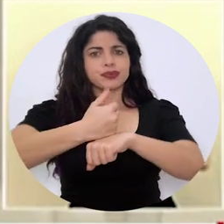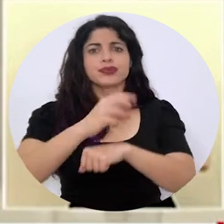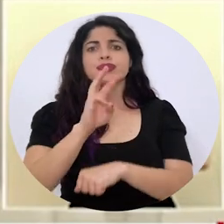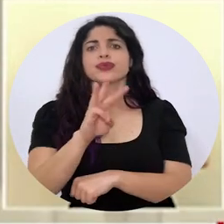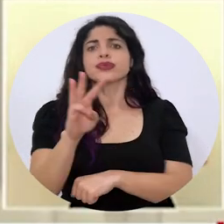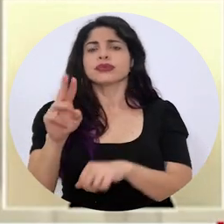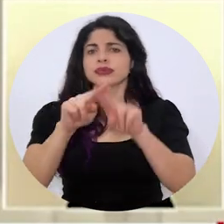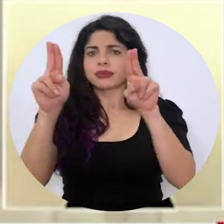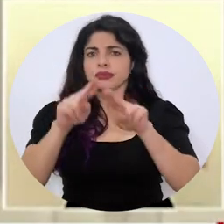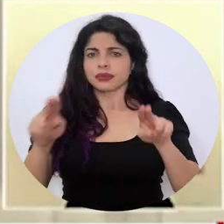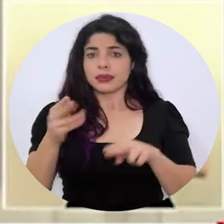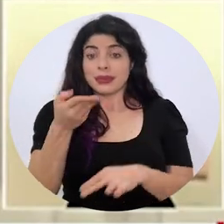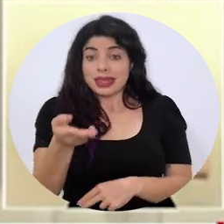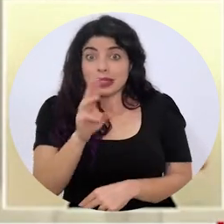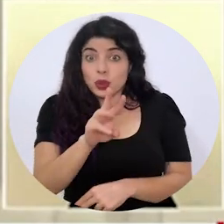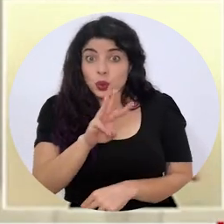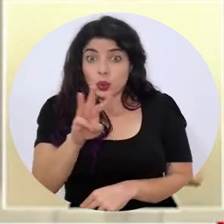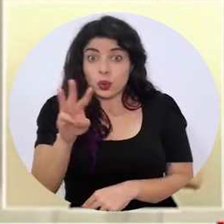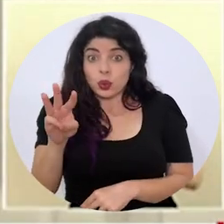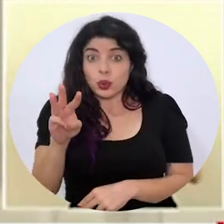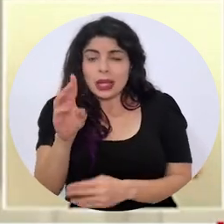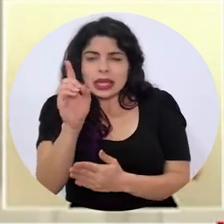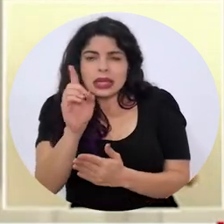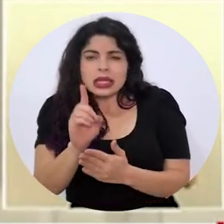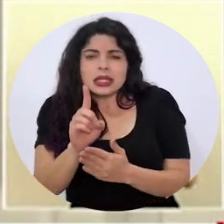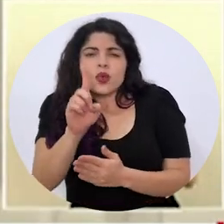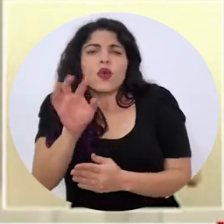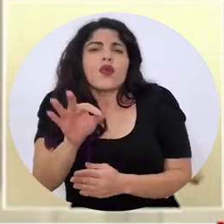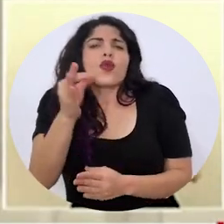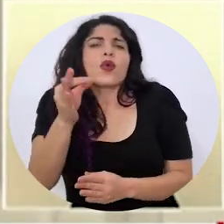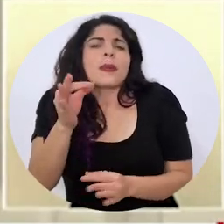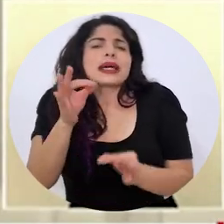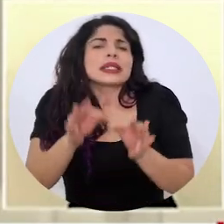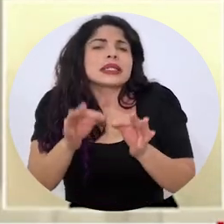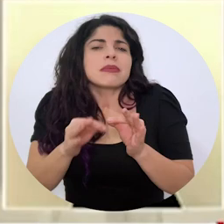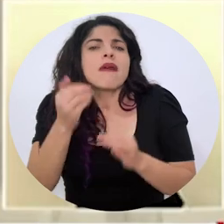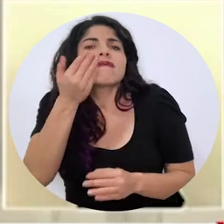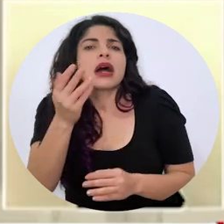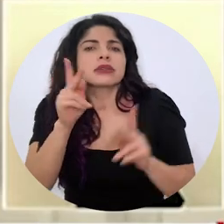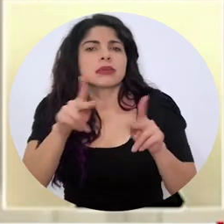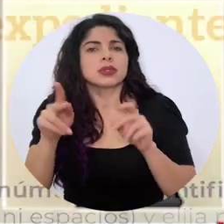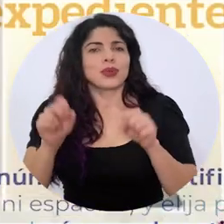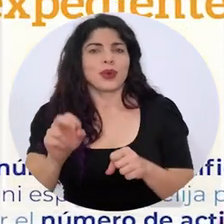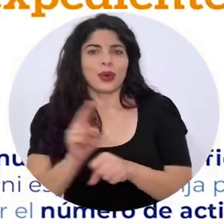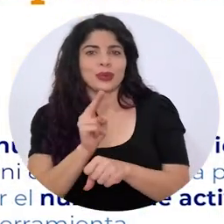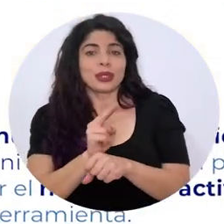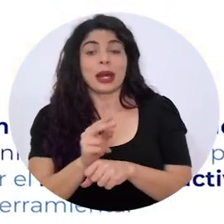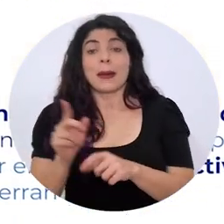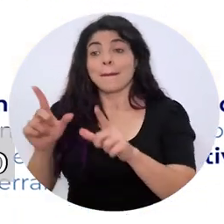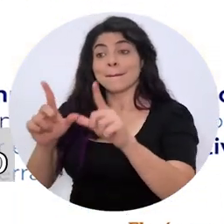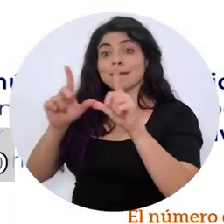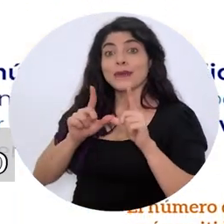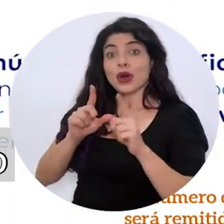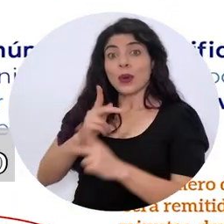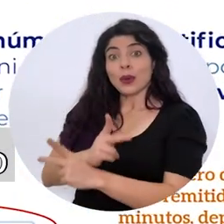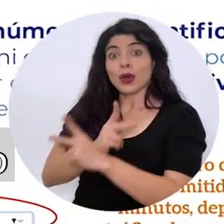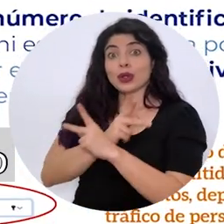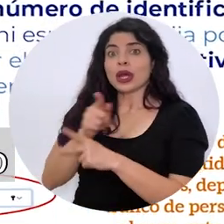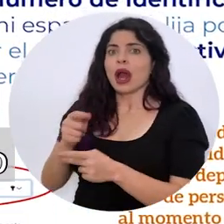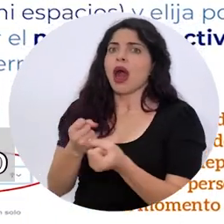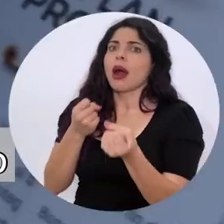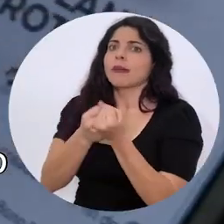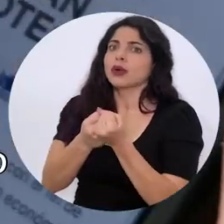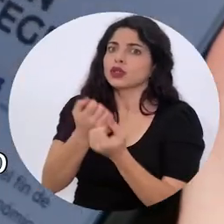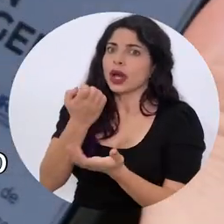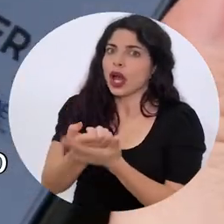plataforma virtual. Es una plataforma que ha sido diseñada de una manera sencilla para el usuario. El Bono Proteger